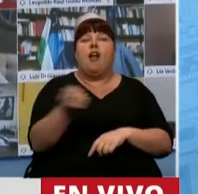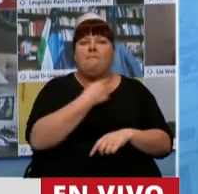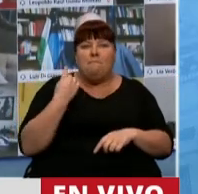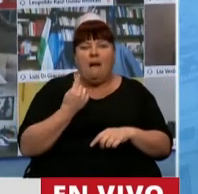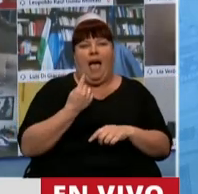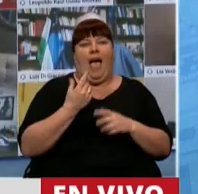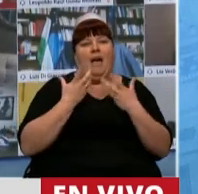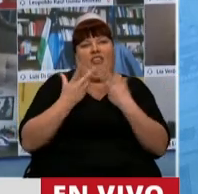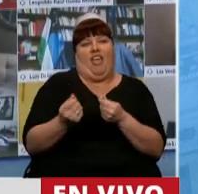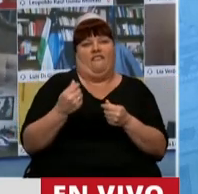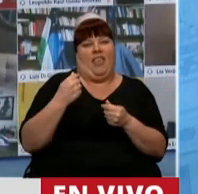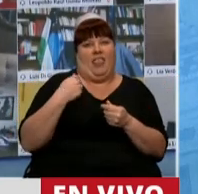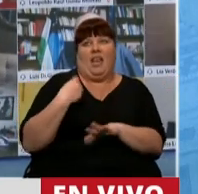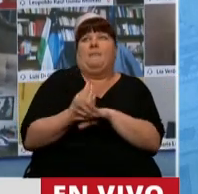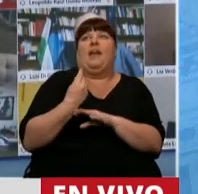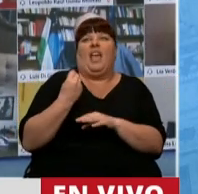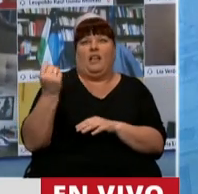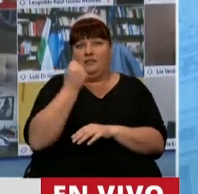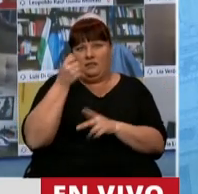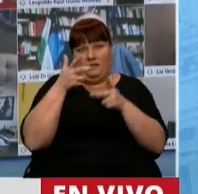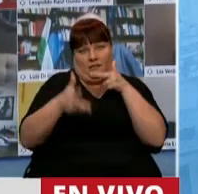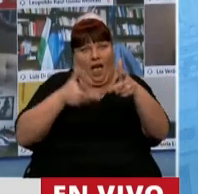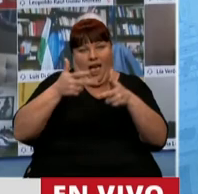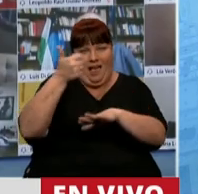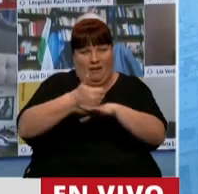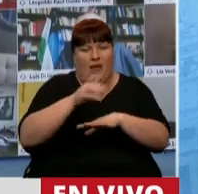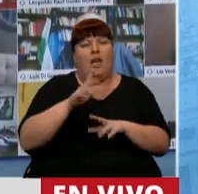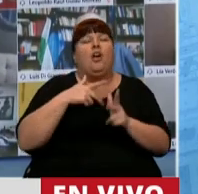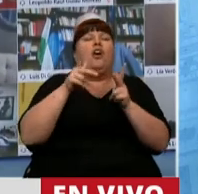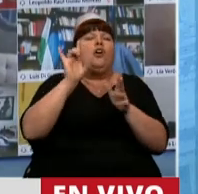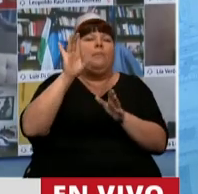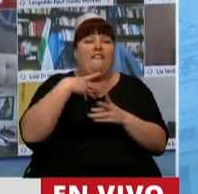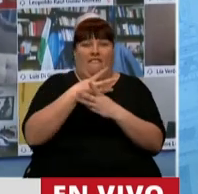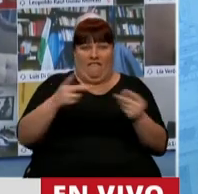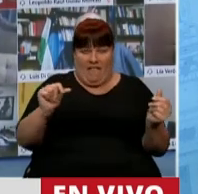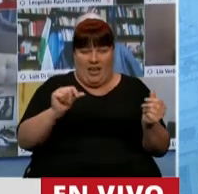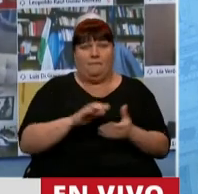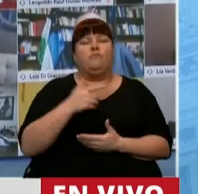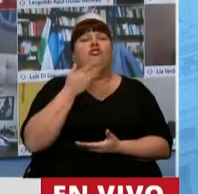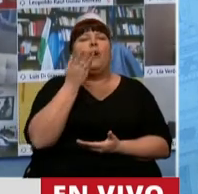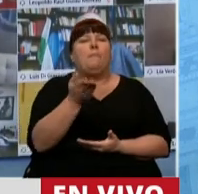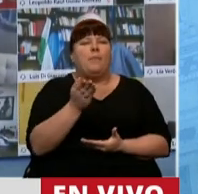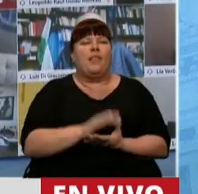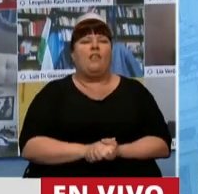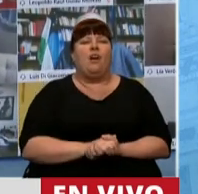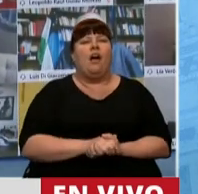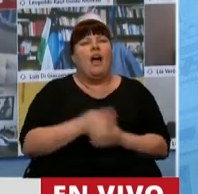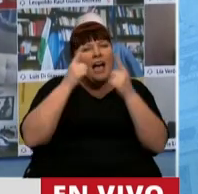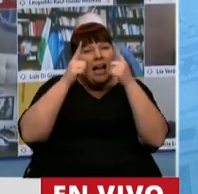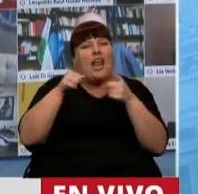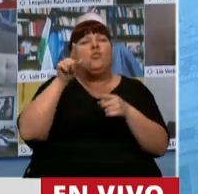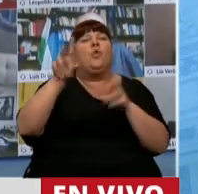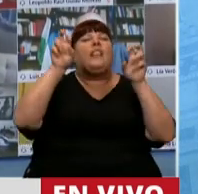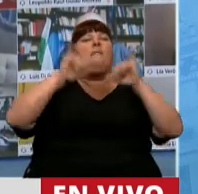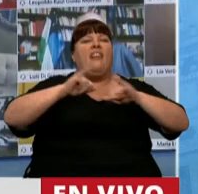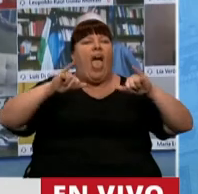de defender nuestra representación. Y lo único que les pido antes de terminar es háganle caso a su